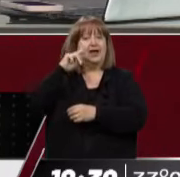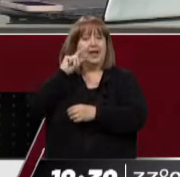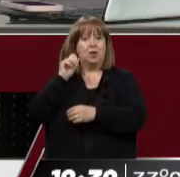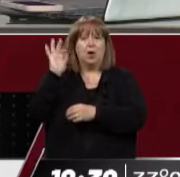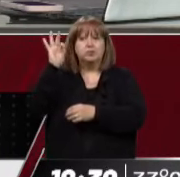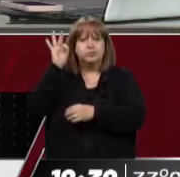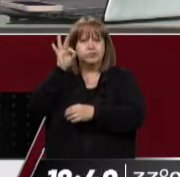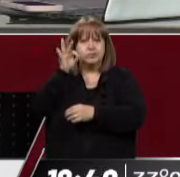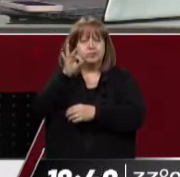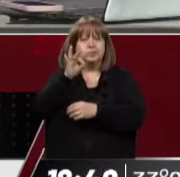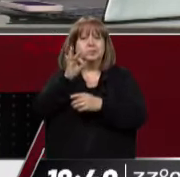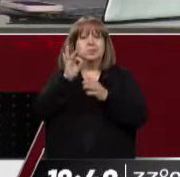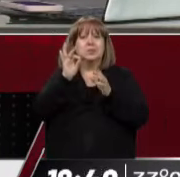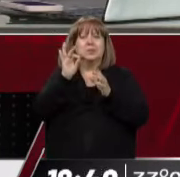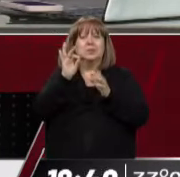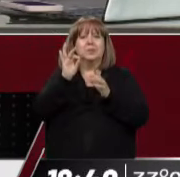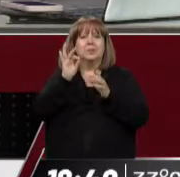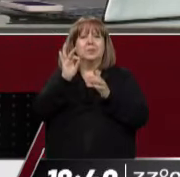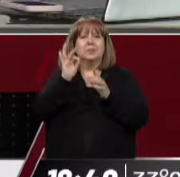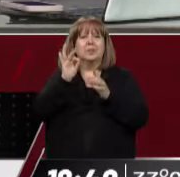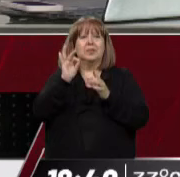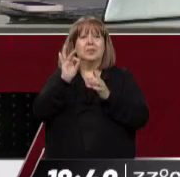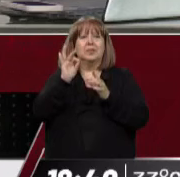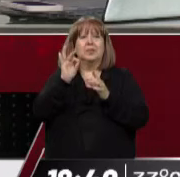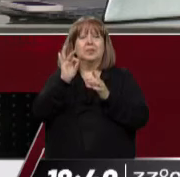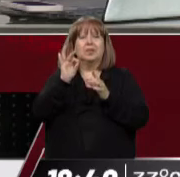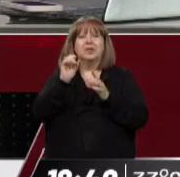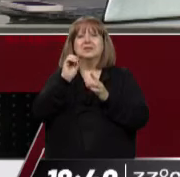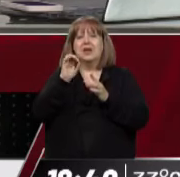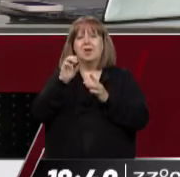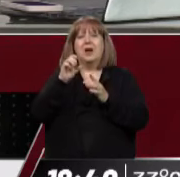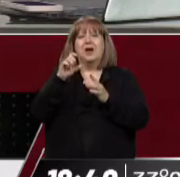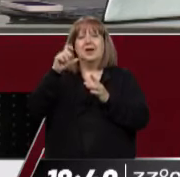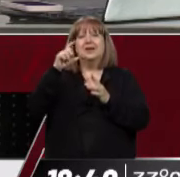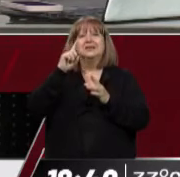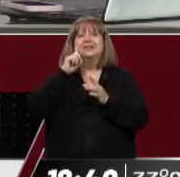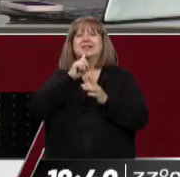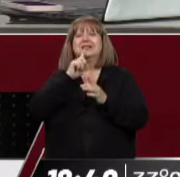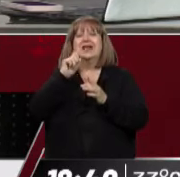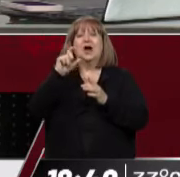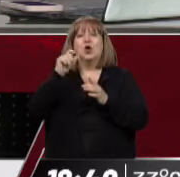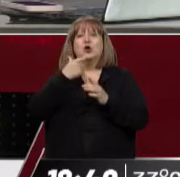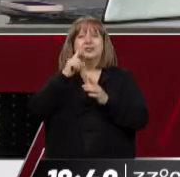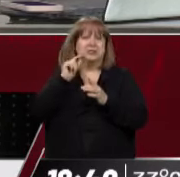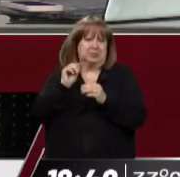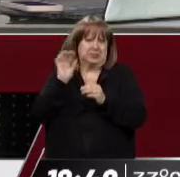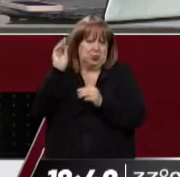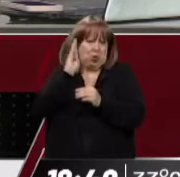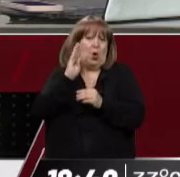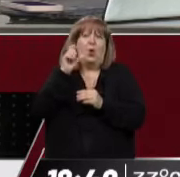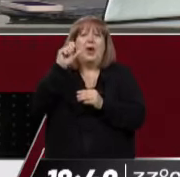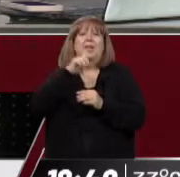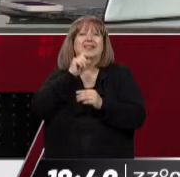la citacosis, mejor conocida como citacosis o ornitosis, que es causada por la clamidia citasi. Es